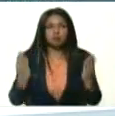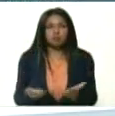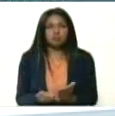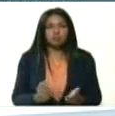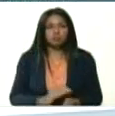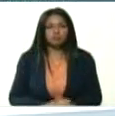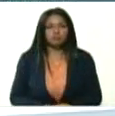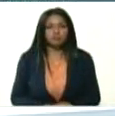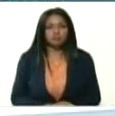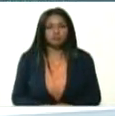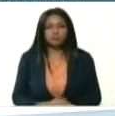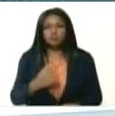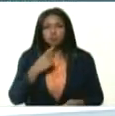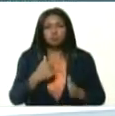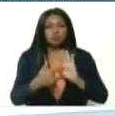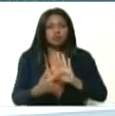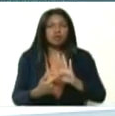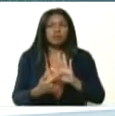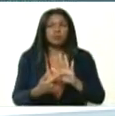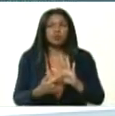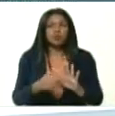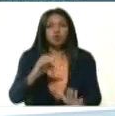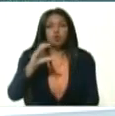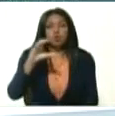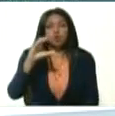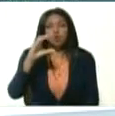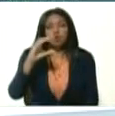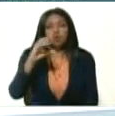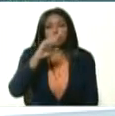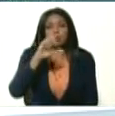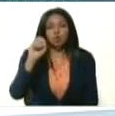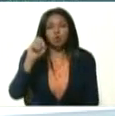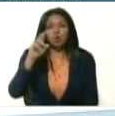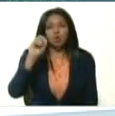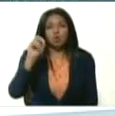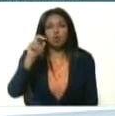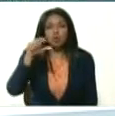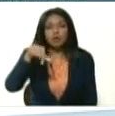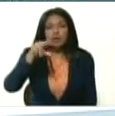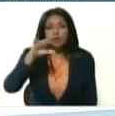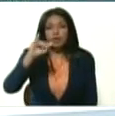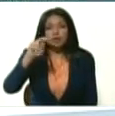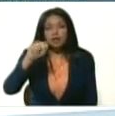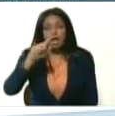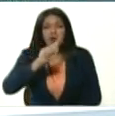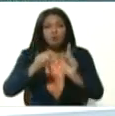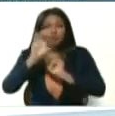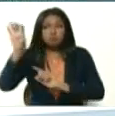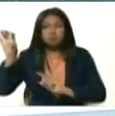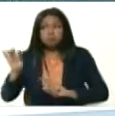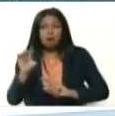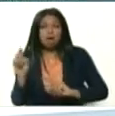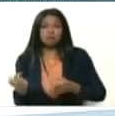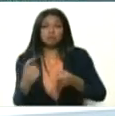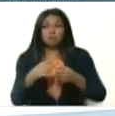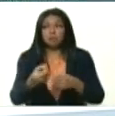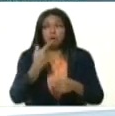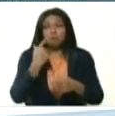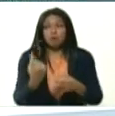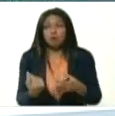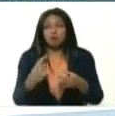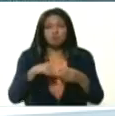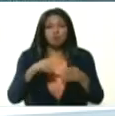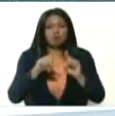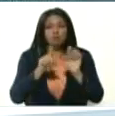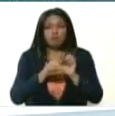Un ejemplo de ello fue la cloroquina, un tratamiento antimalárico que están aplicando varios países y que Venezuela lo incorporó